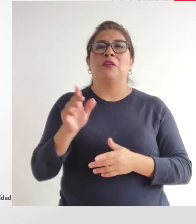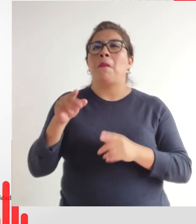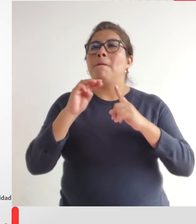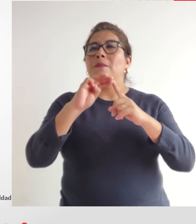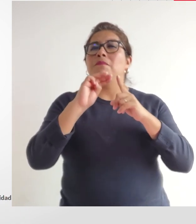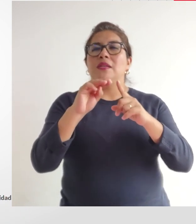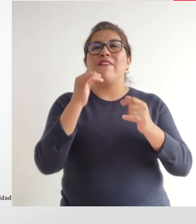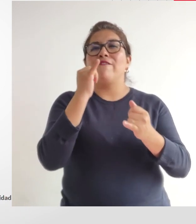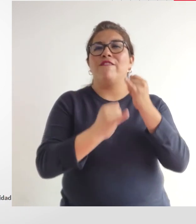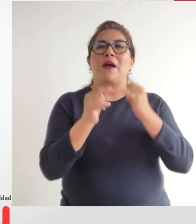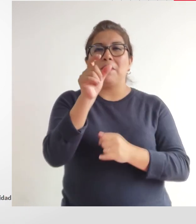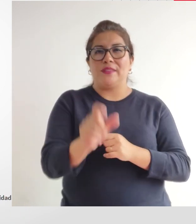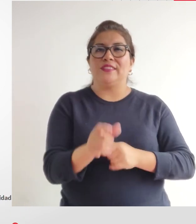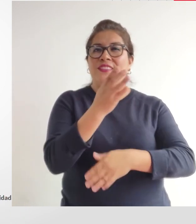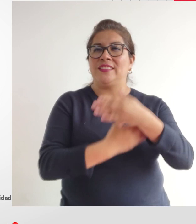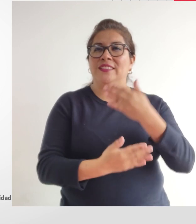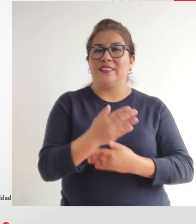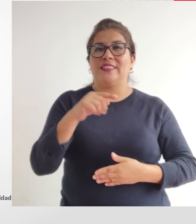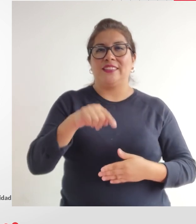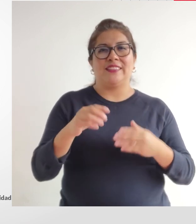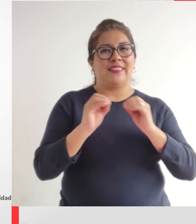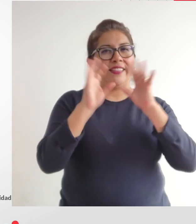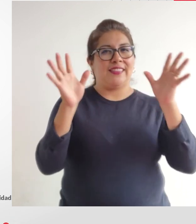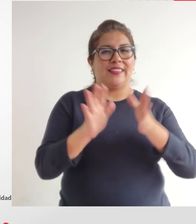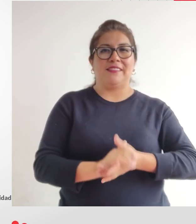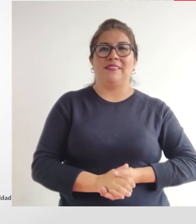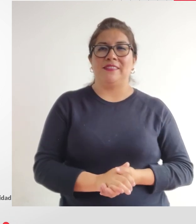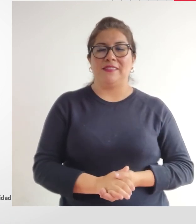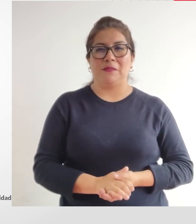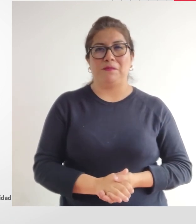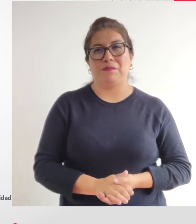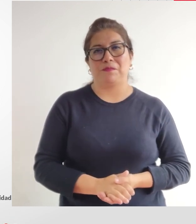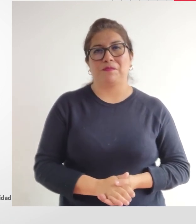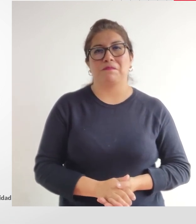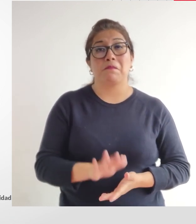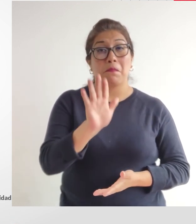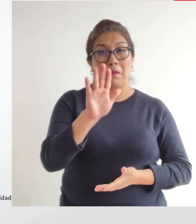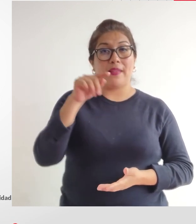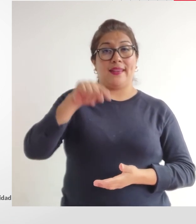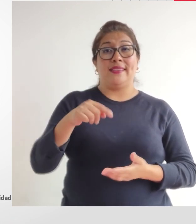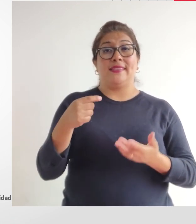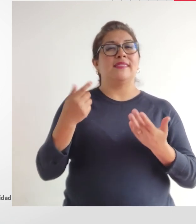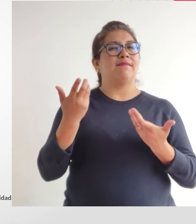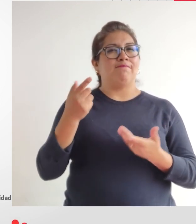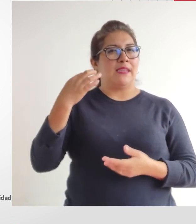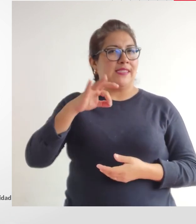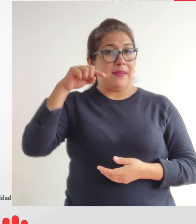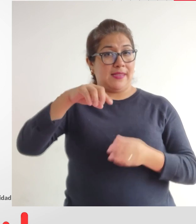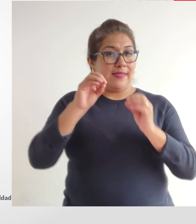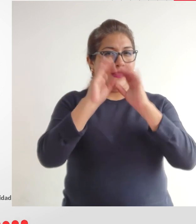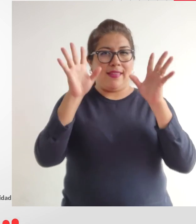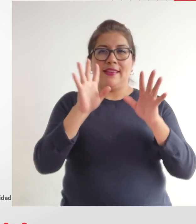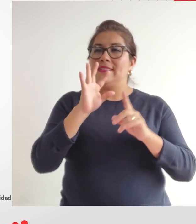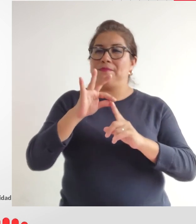mensaje final para las personas con discapacidad en este día este siempre será un día especial para nosotros